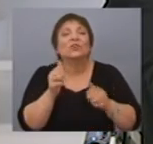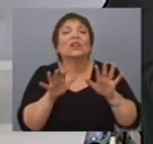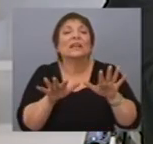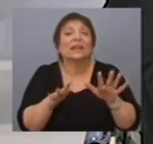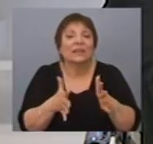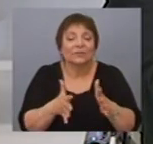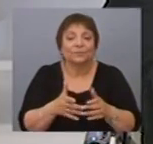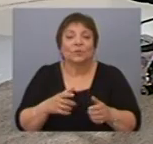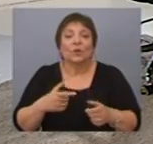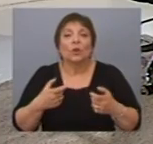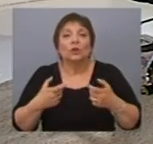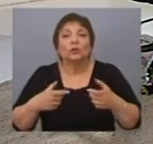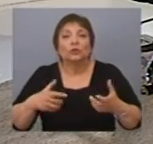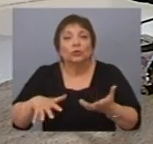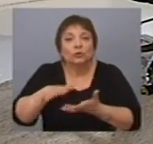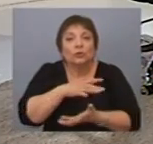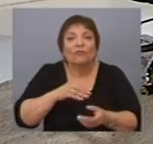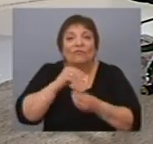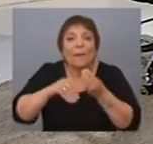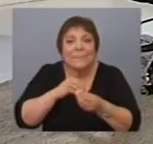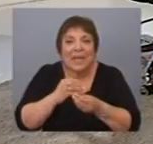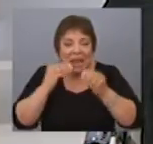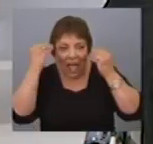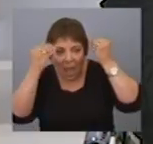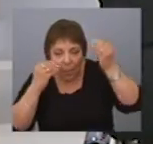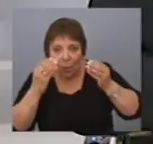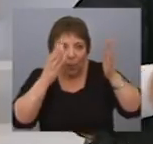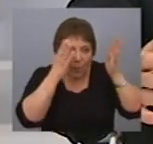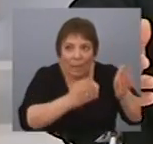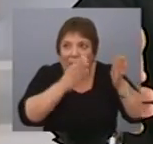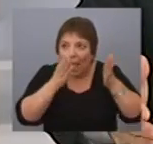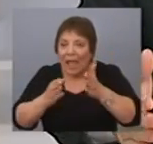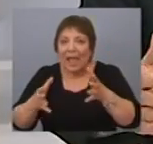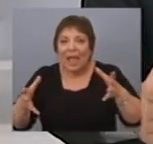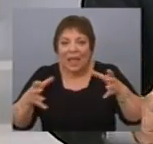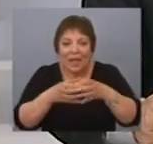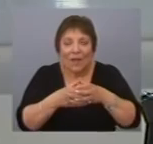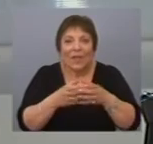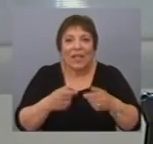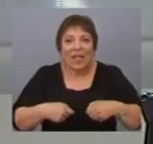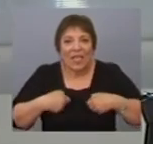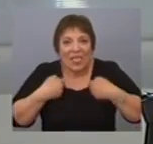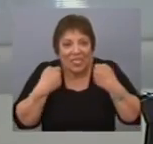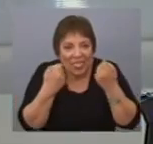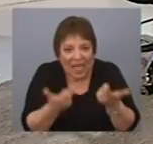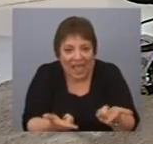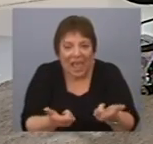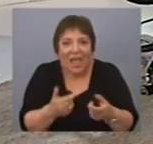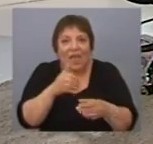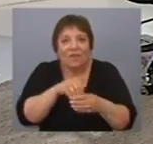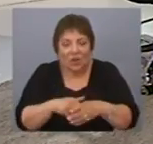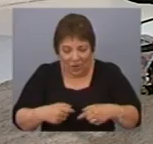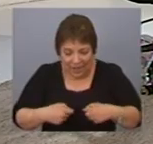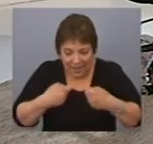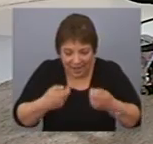de la socialización política familiar. Es decir, cuando hay... La transmisión de padres a hijos.